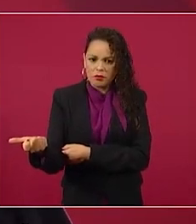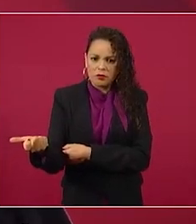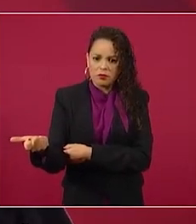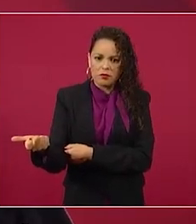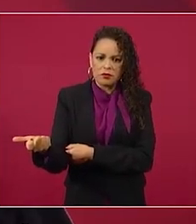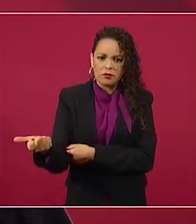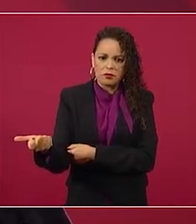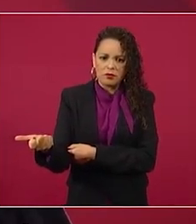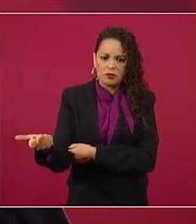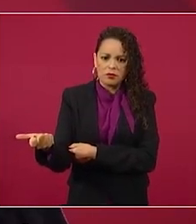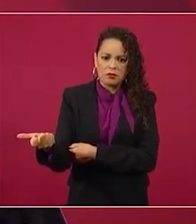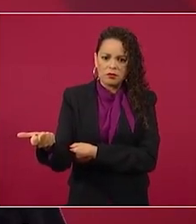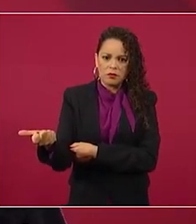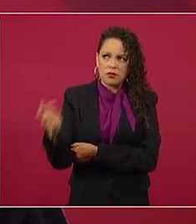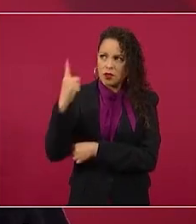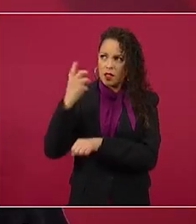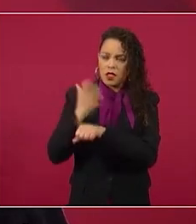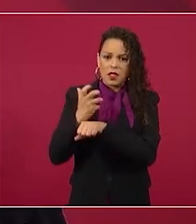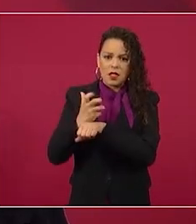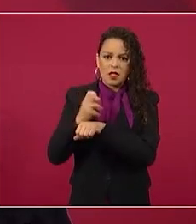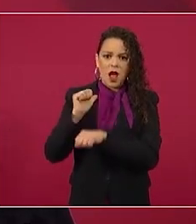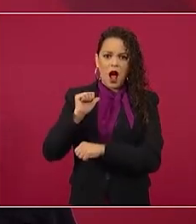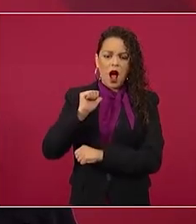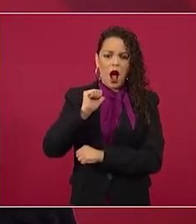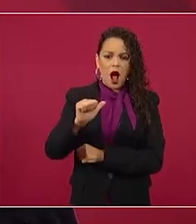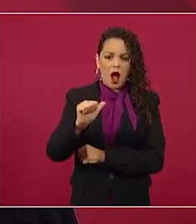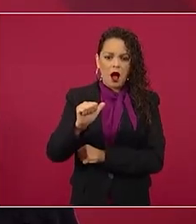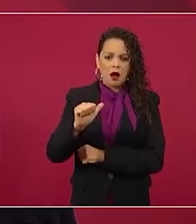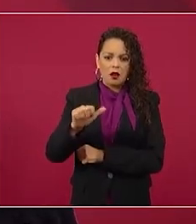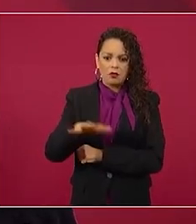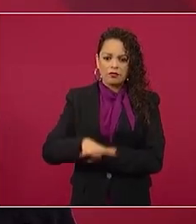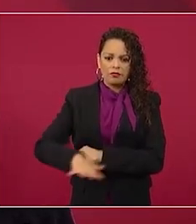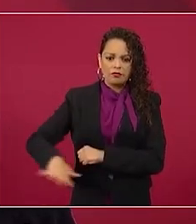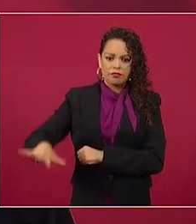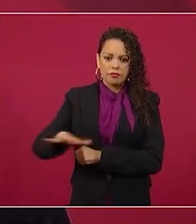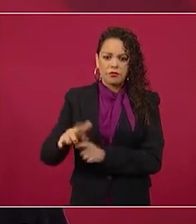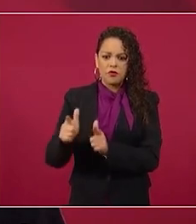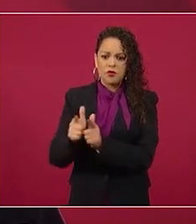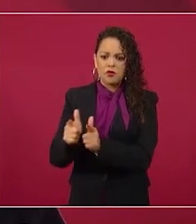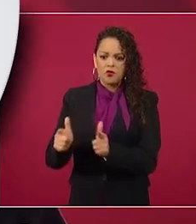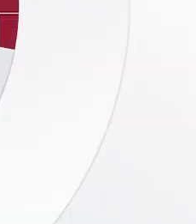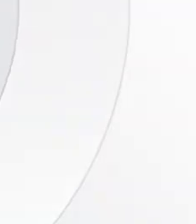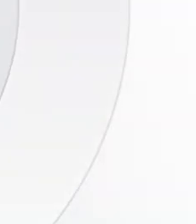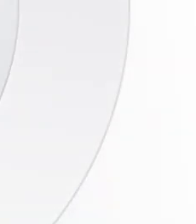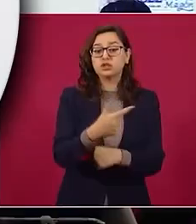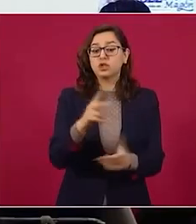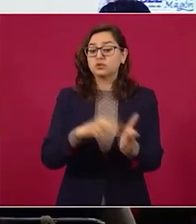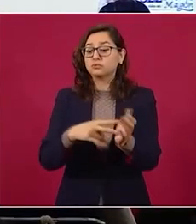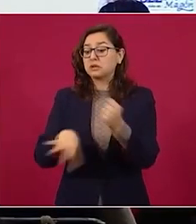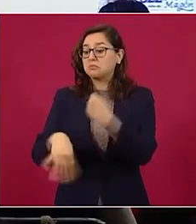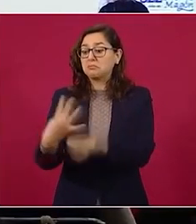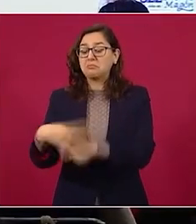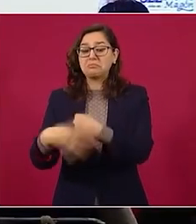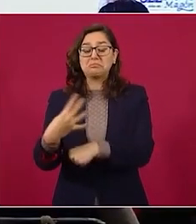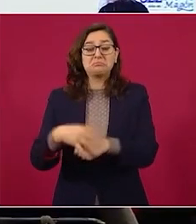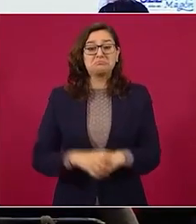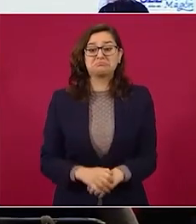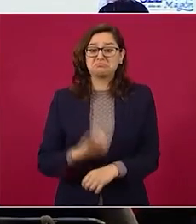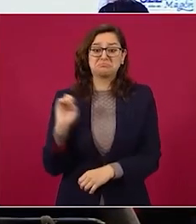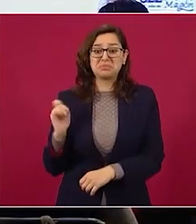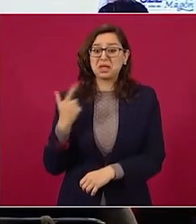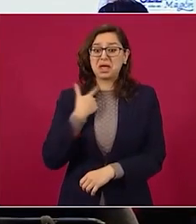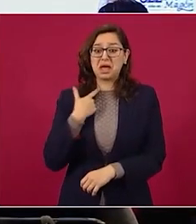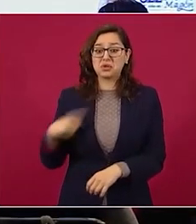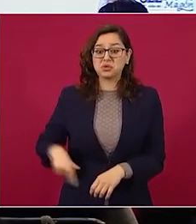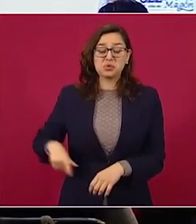el gobierno de Estados Unidos a la agrupación de Claudio X González en las administraciones